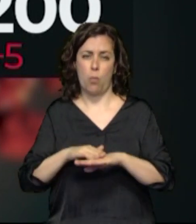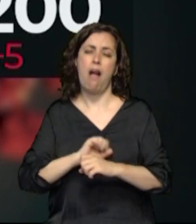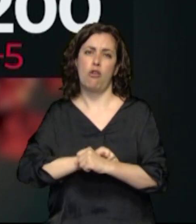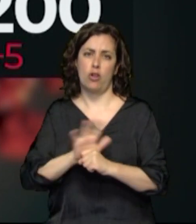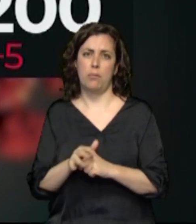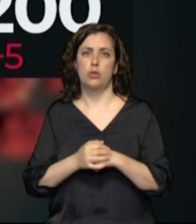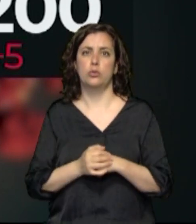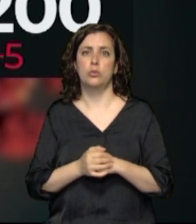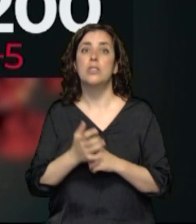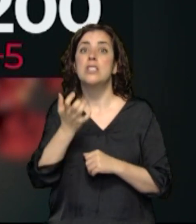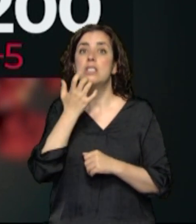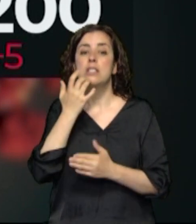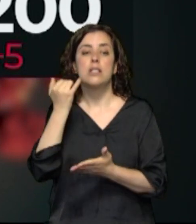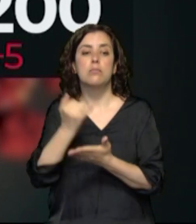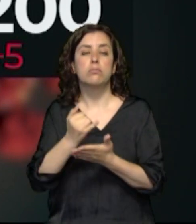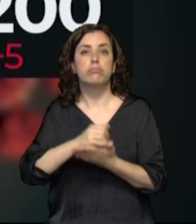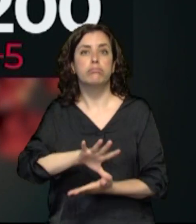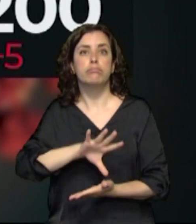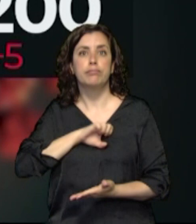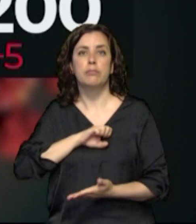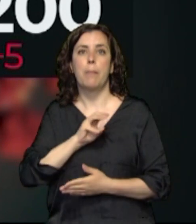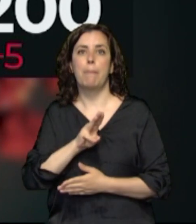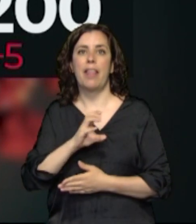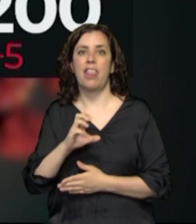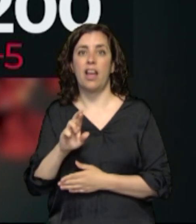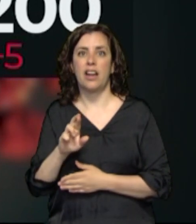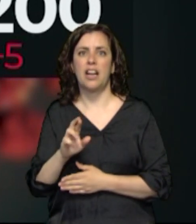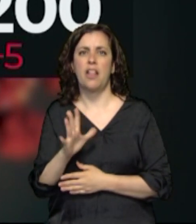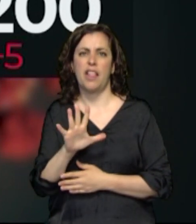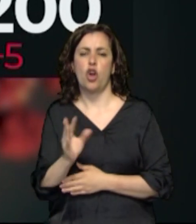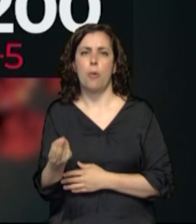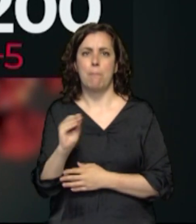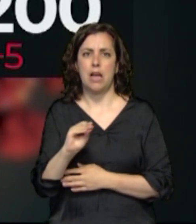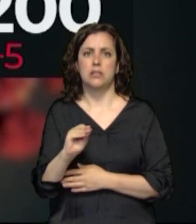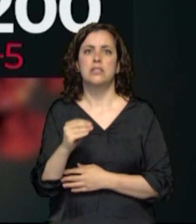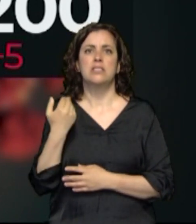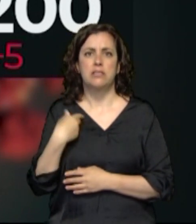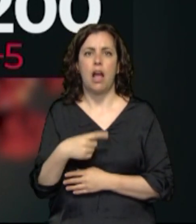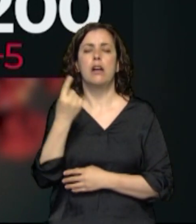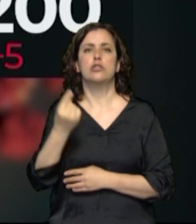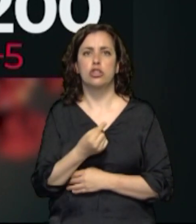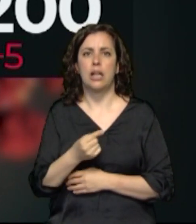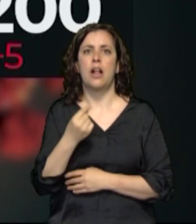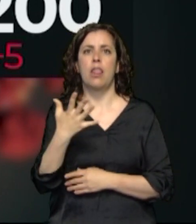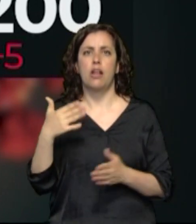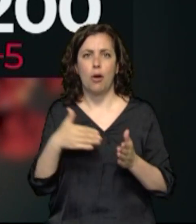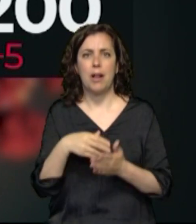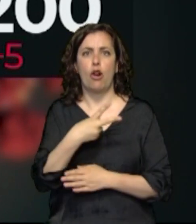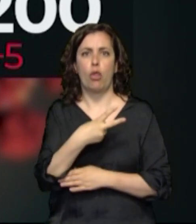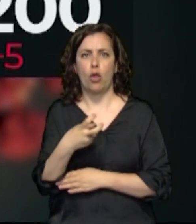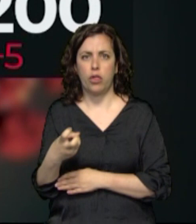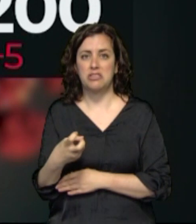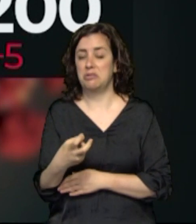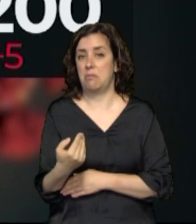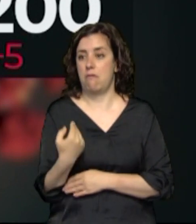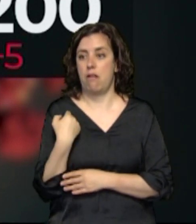confirmados por análisis PCR, hay cinco más, ahí lo tienen, por lo que suman ya 5.200 cifras que acaba de